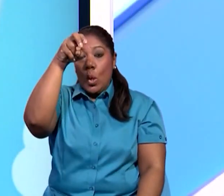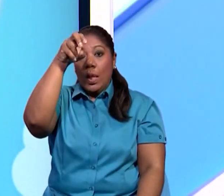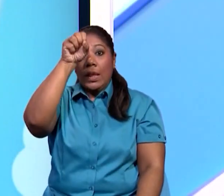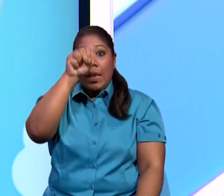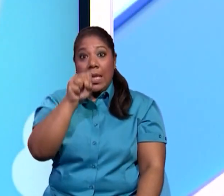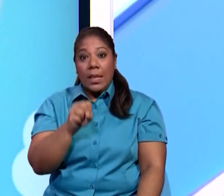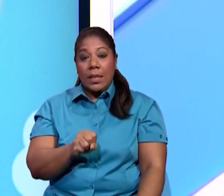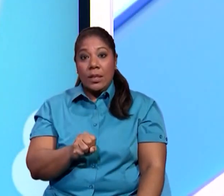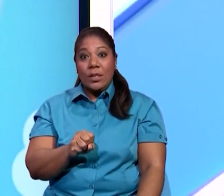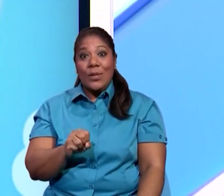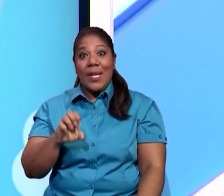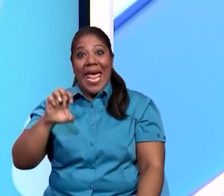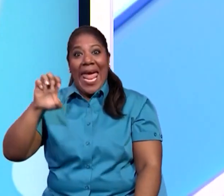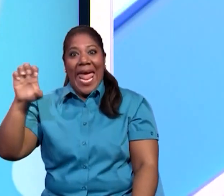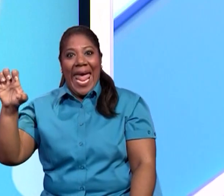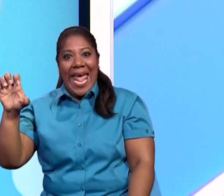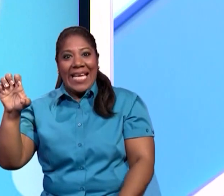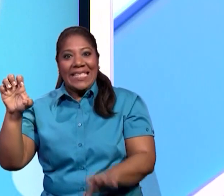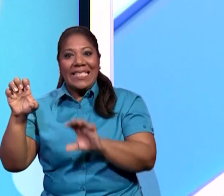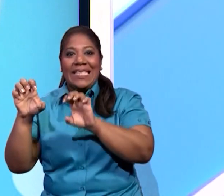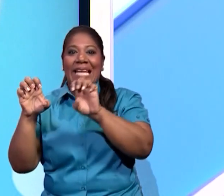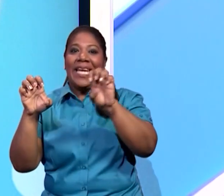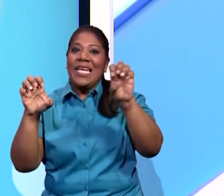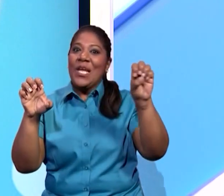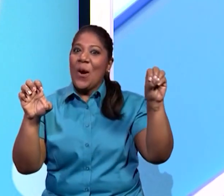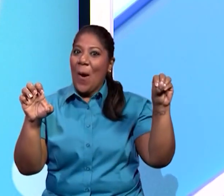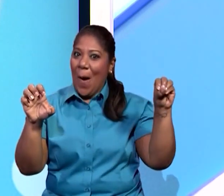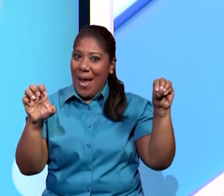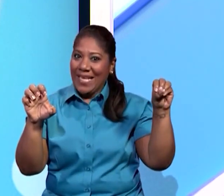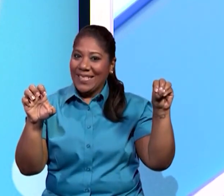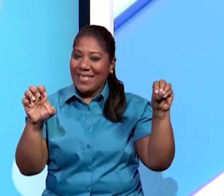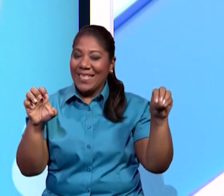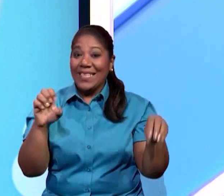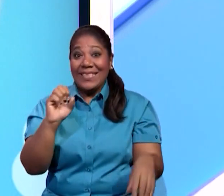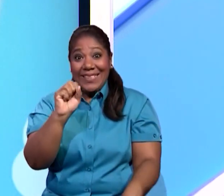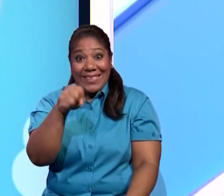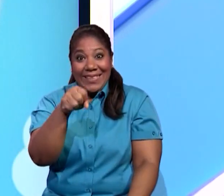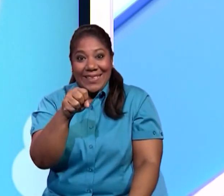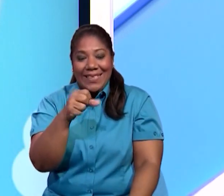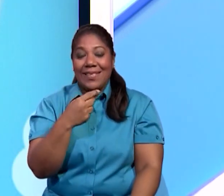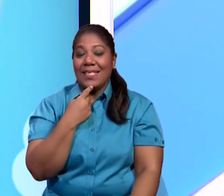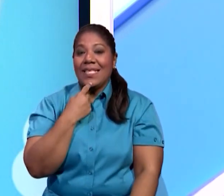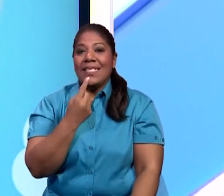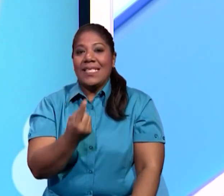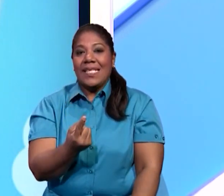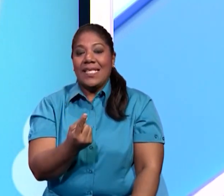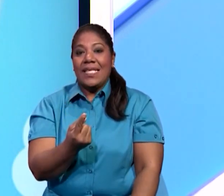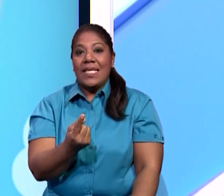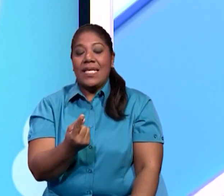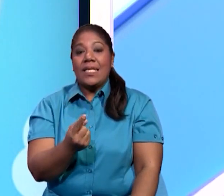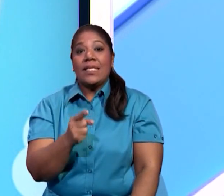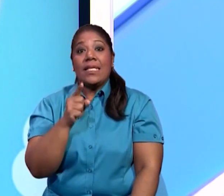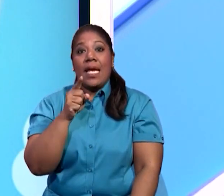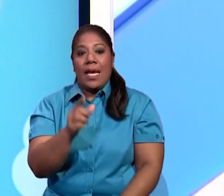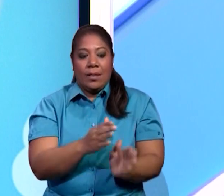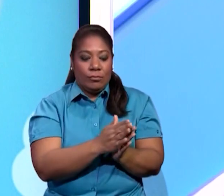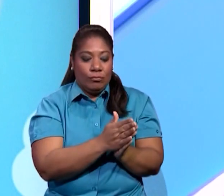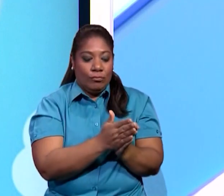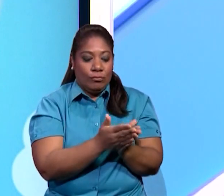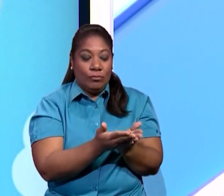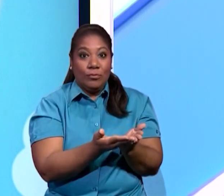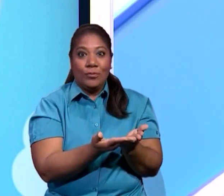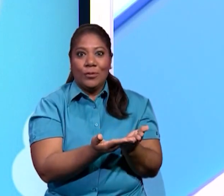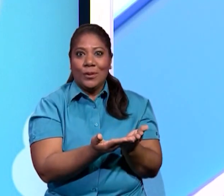sur, el este y al oeste. Se dice en los libros